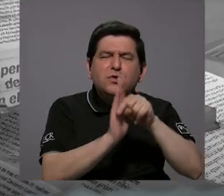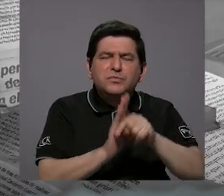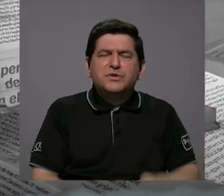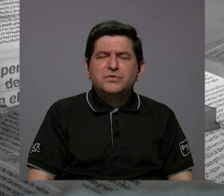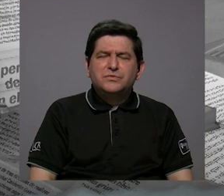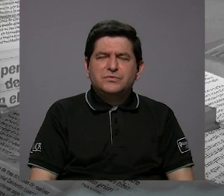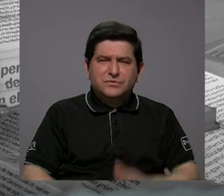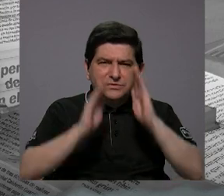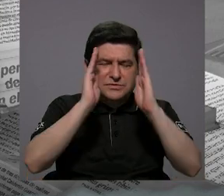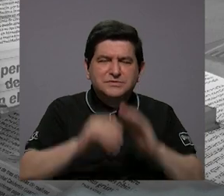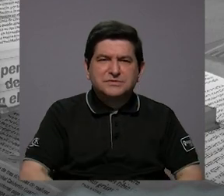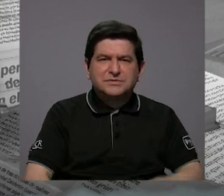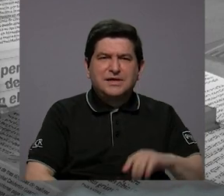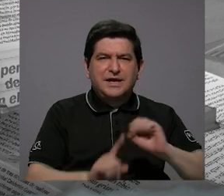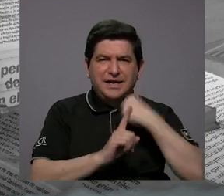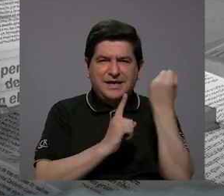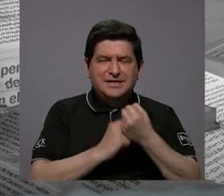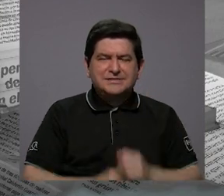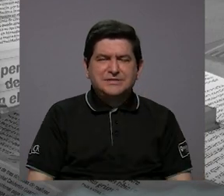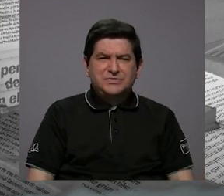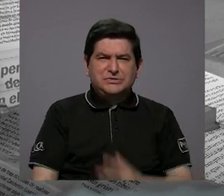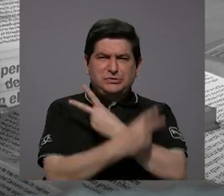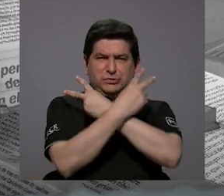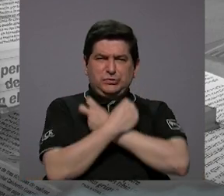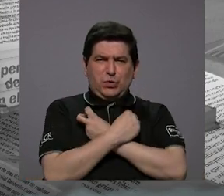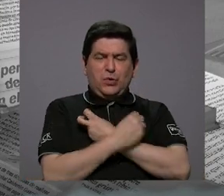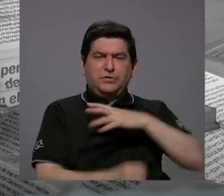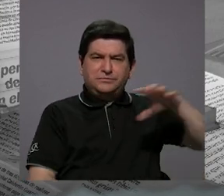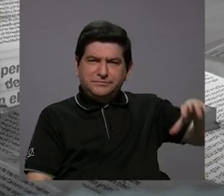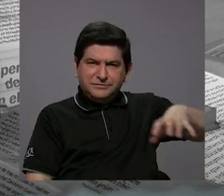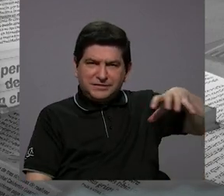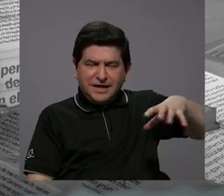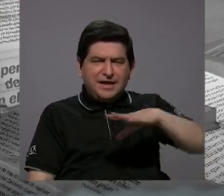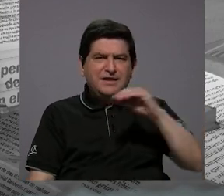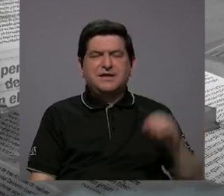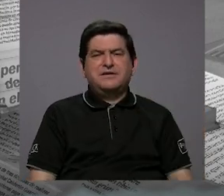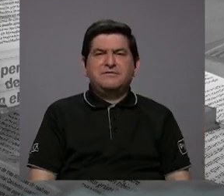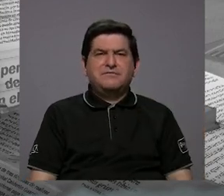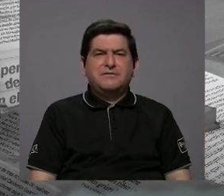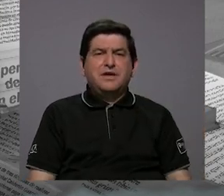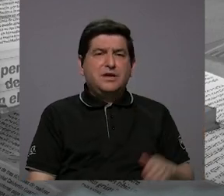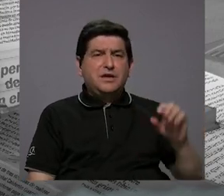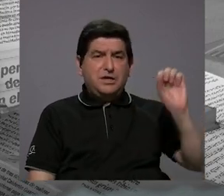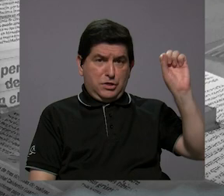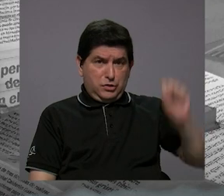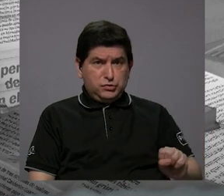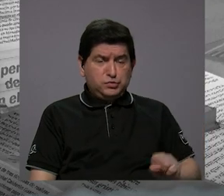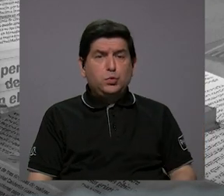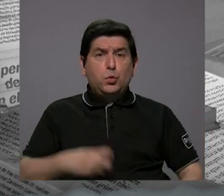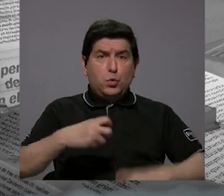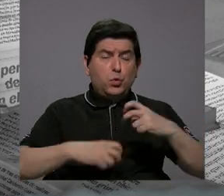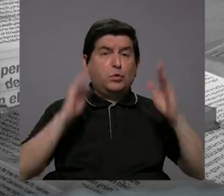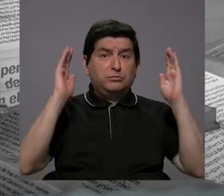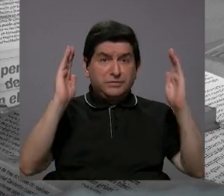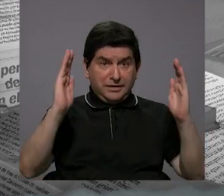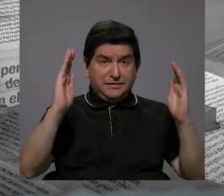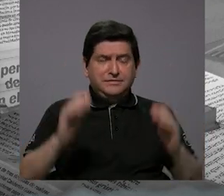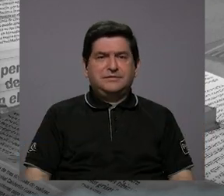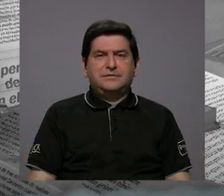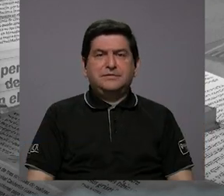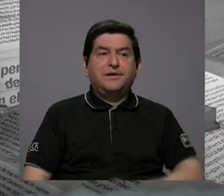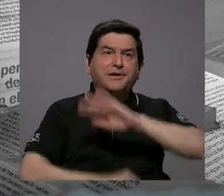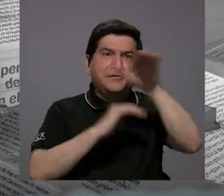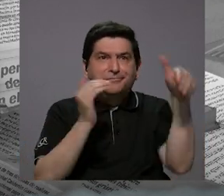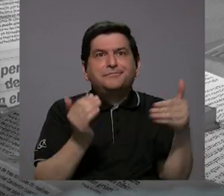a la parte de plaguicidas, porque la zona del Caribe y también hacia la zona sur, uno de los grandes problemas,